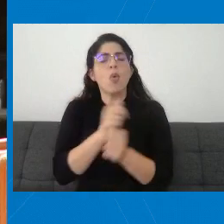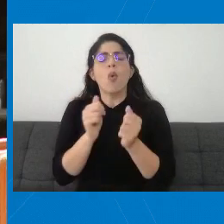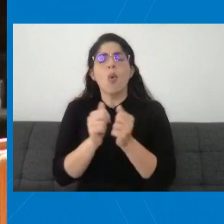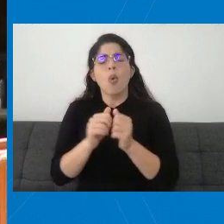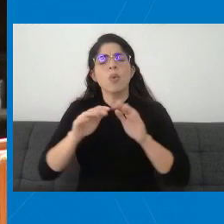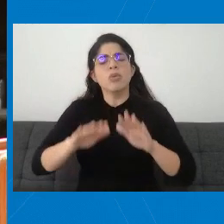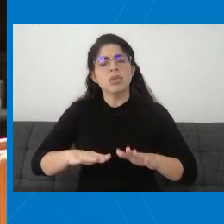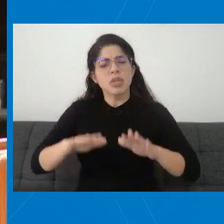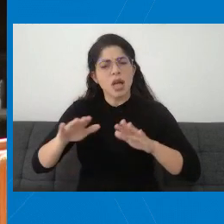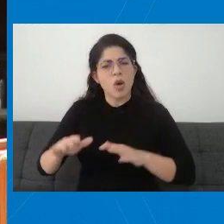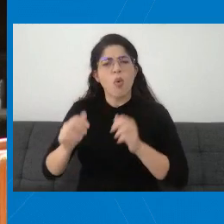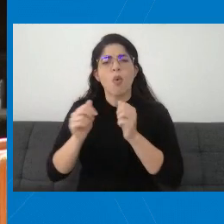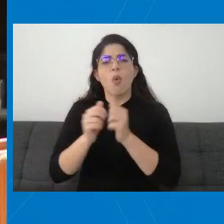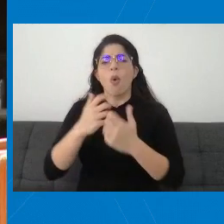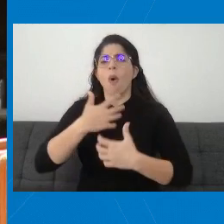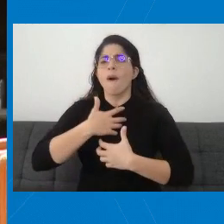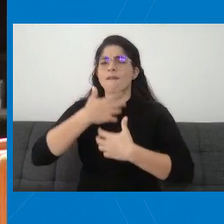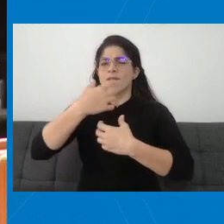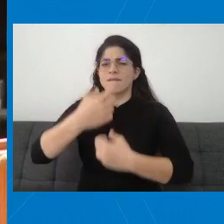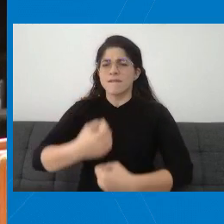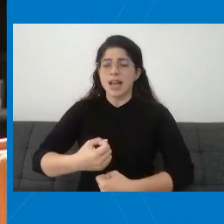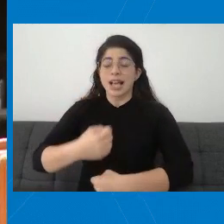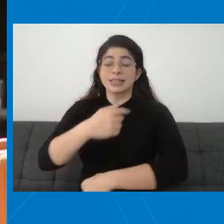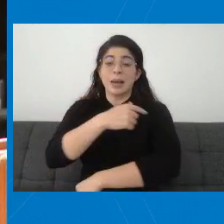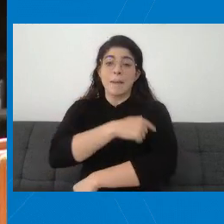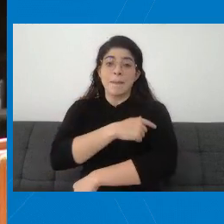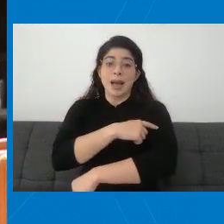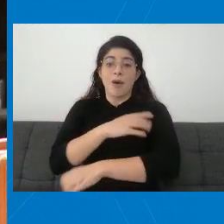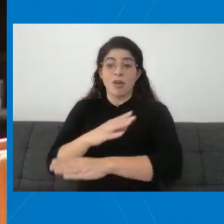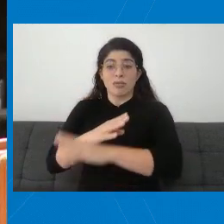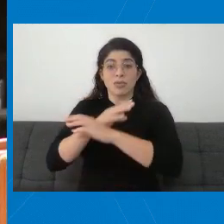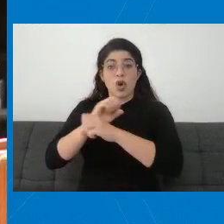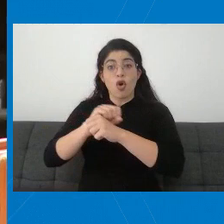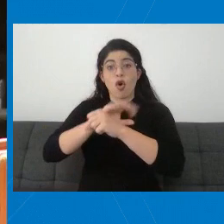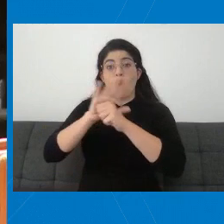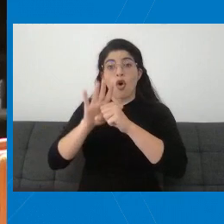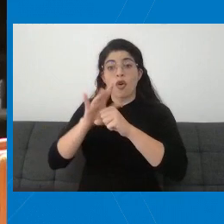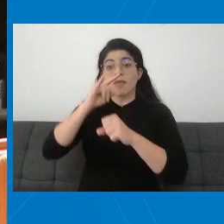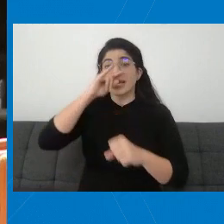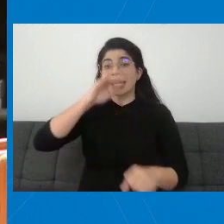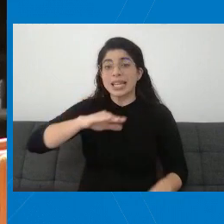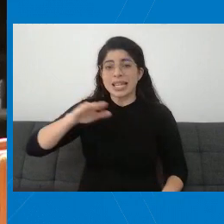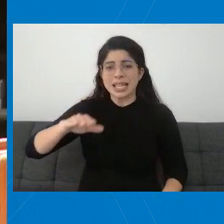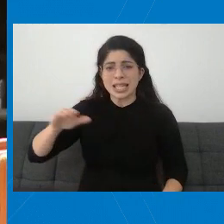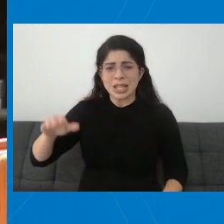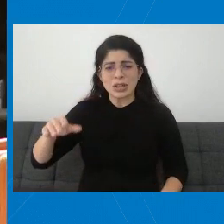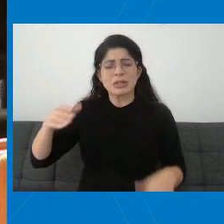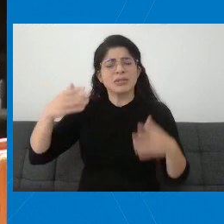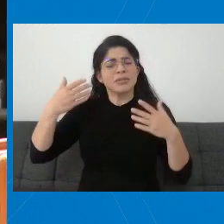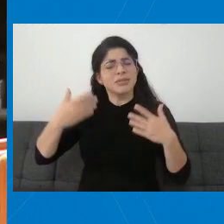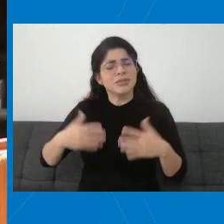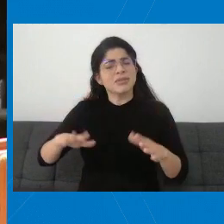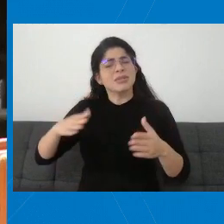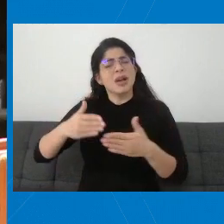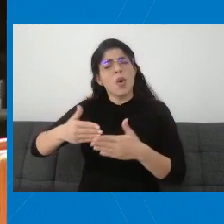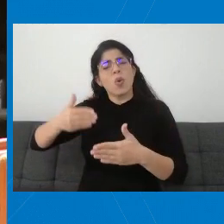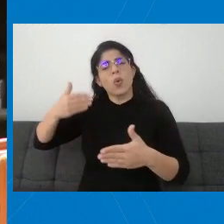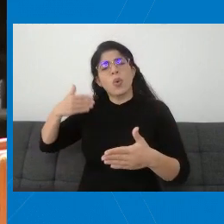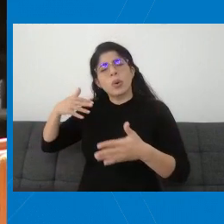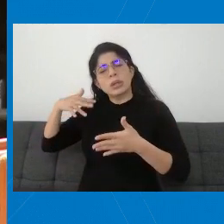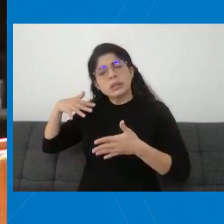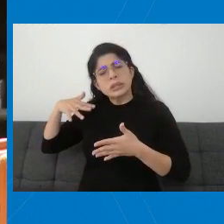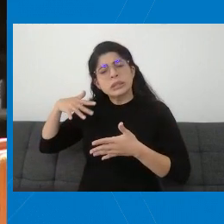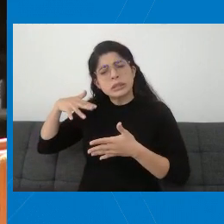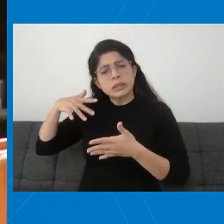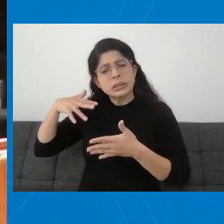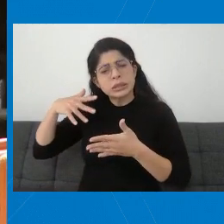con confianza, que las vacunas contra la COVID-19 en los niños han sido ampliamente estudiadas y se ha